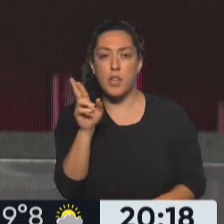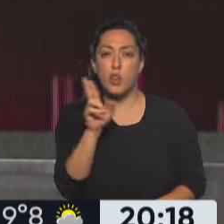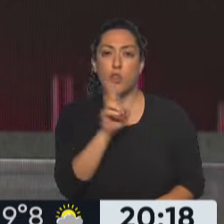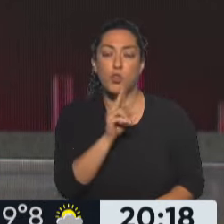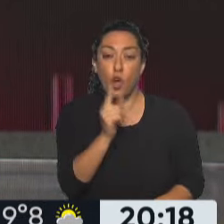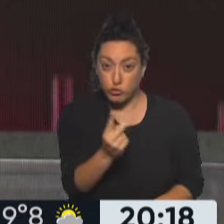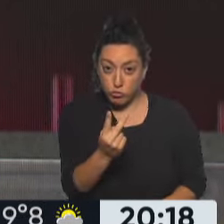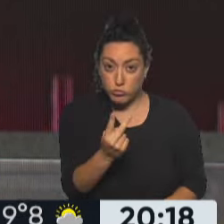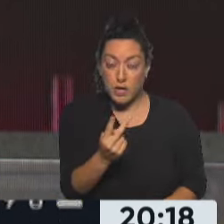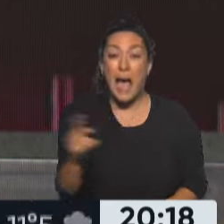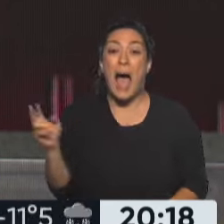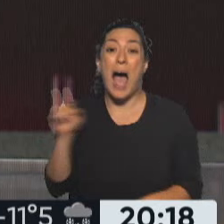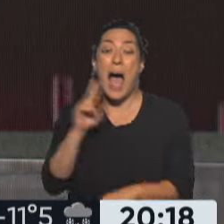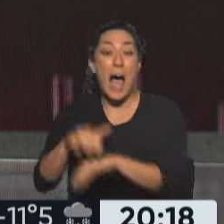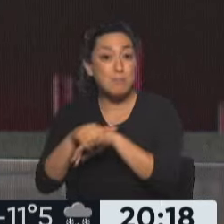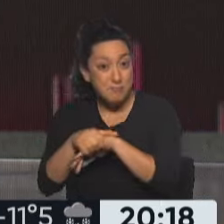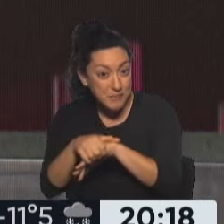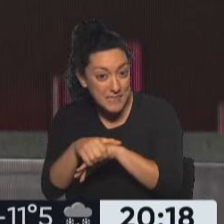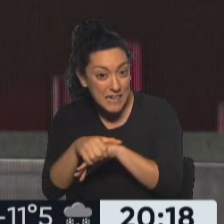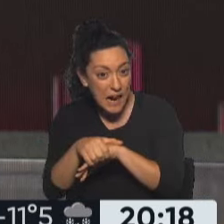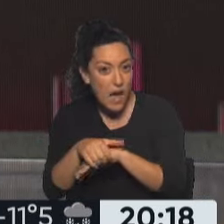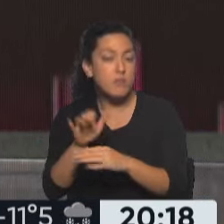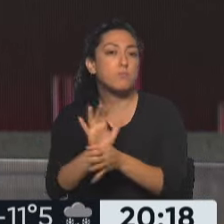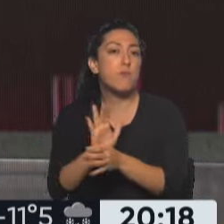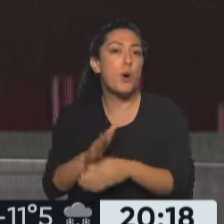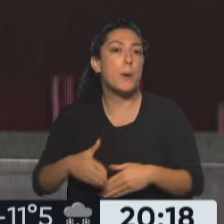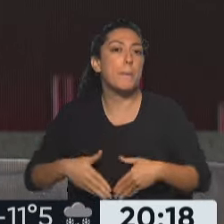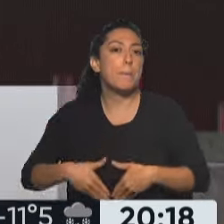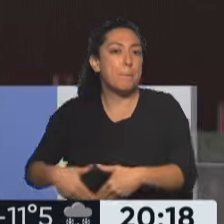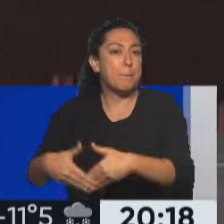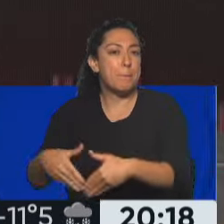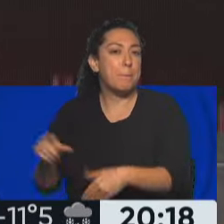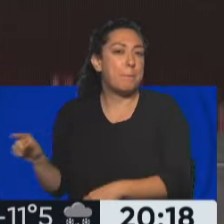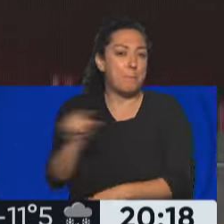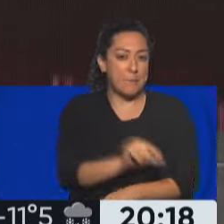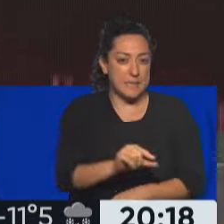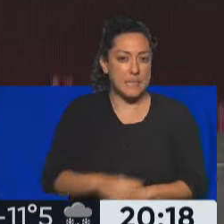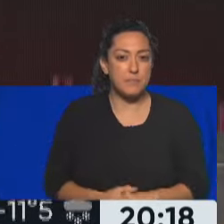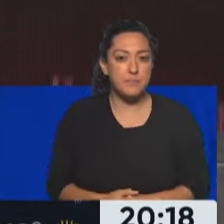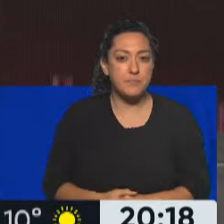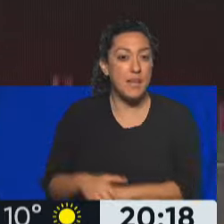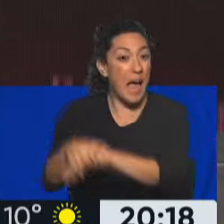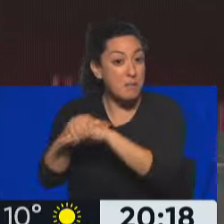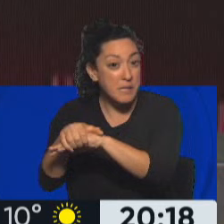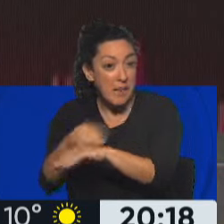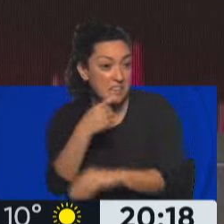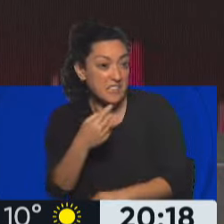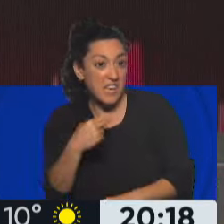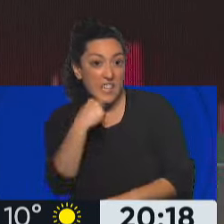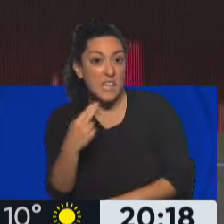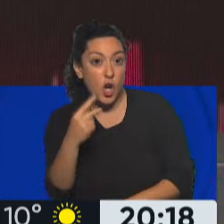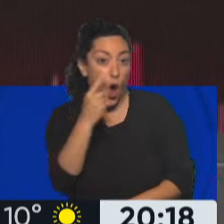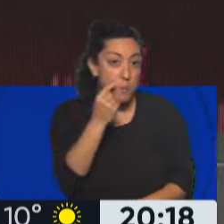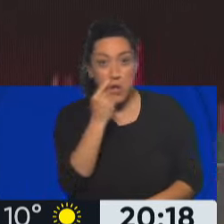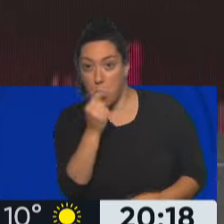a una amiga llevar adelante un proceso de subrogación de vientre. La amiga dice, el bebé es hijo de